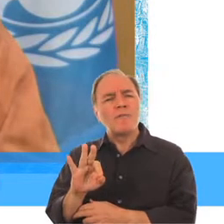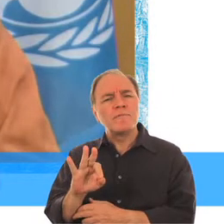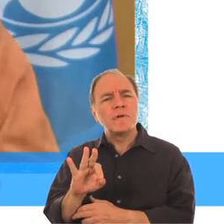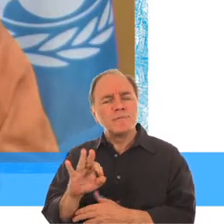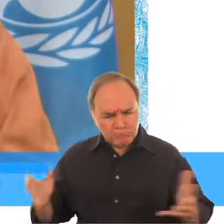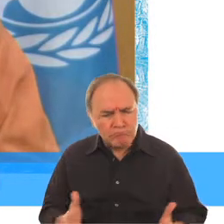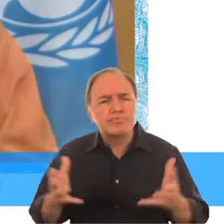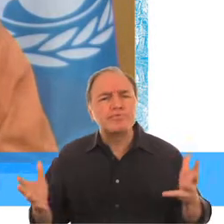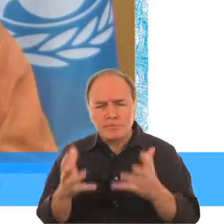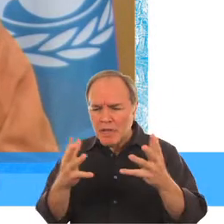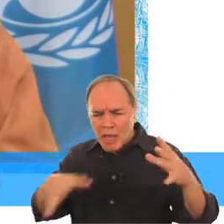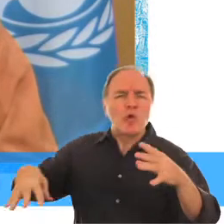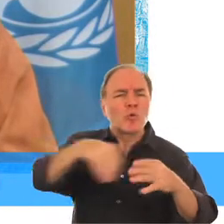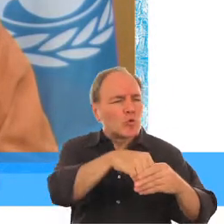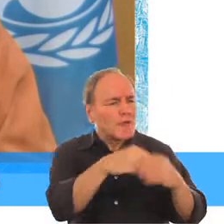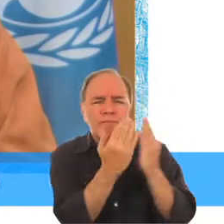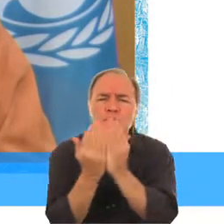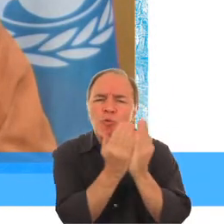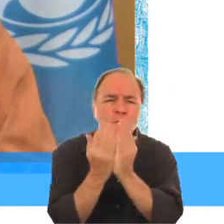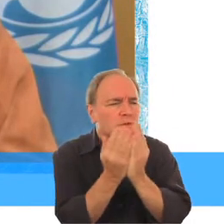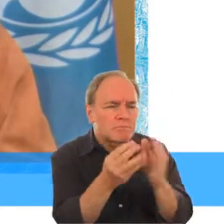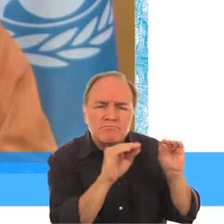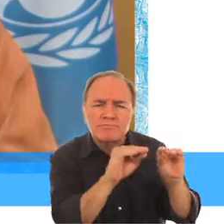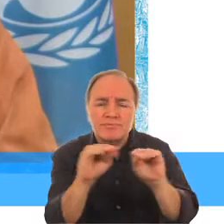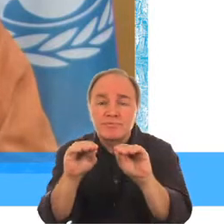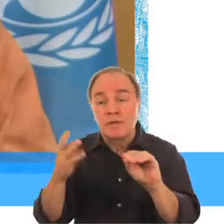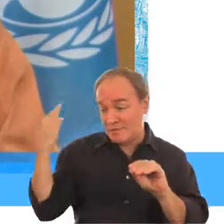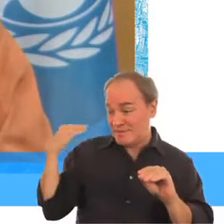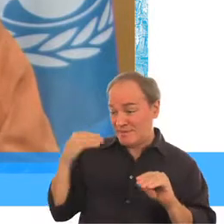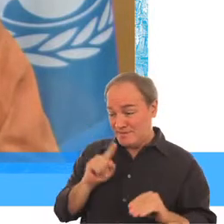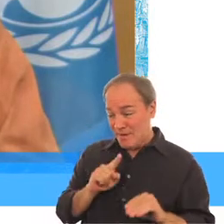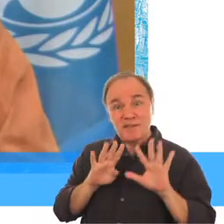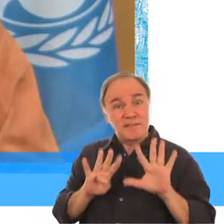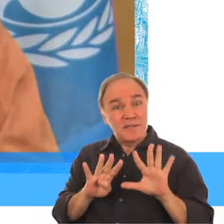UNICEF comenzó a promover los principios de la educación inclusiva en 1998.